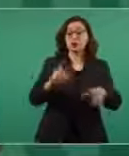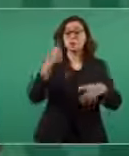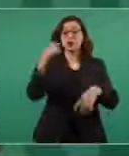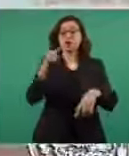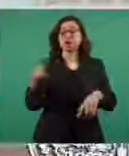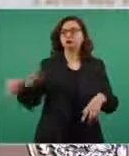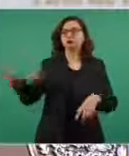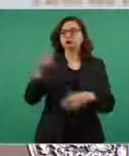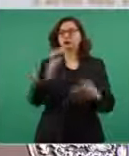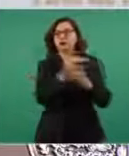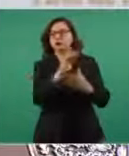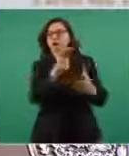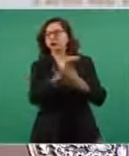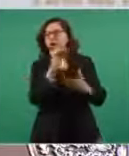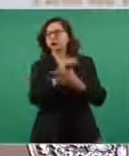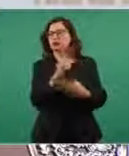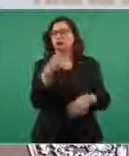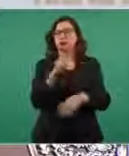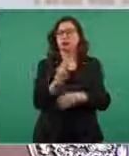y cambian de parecer